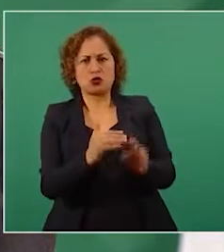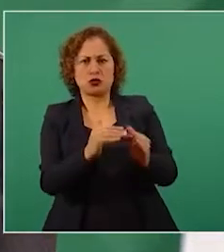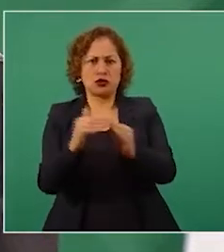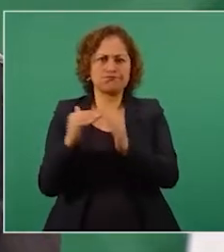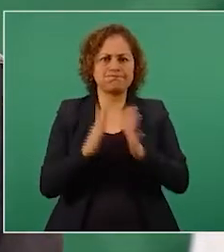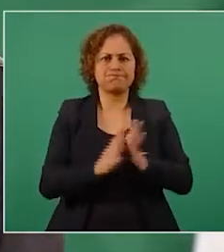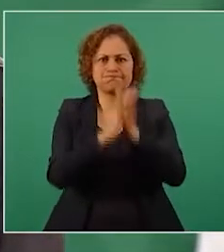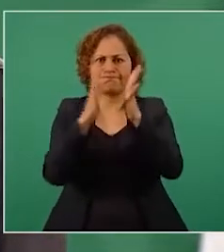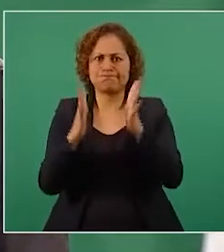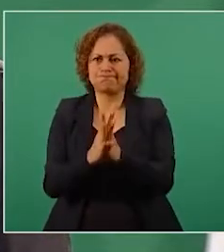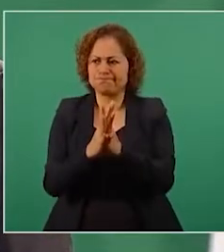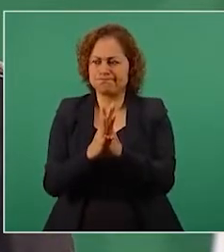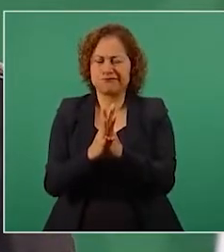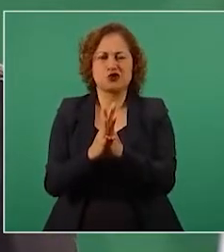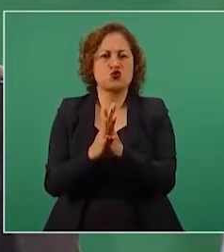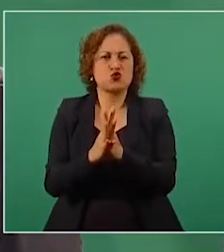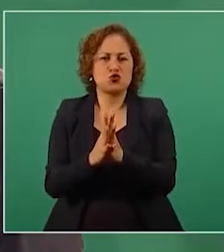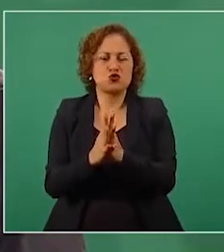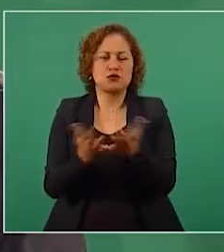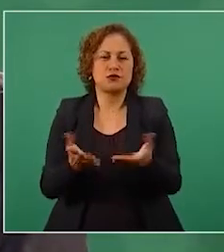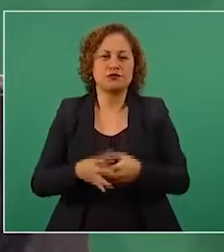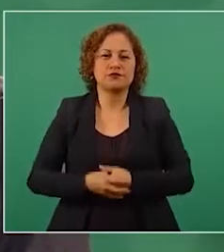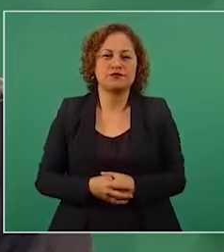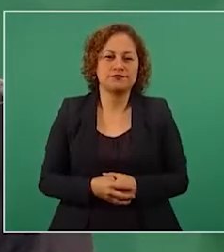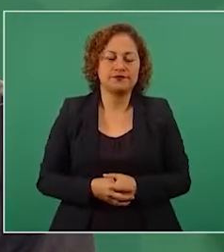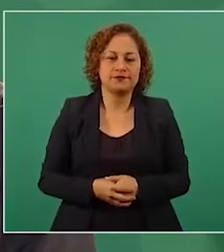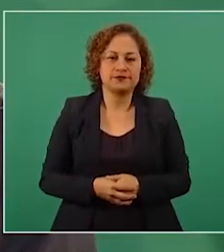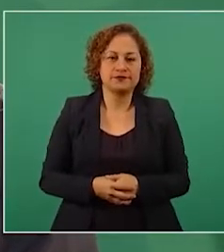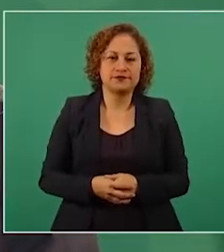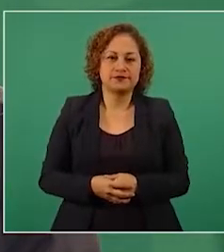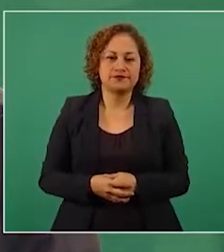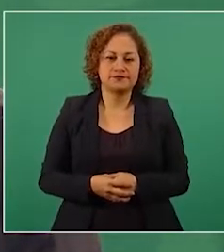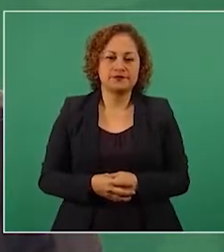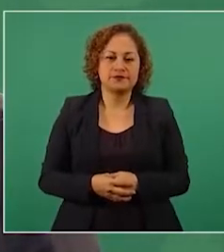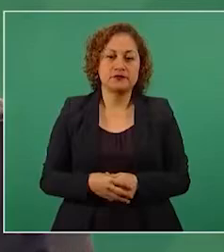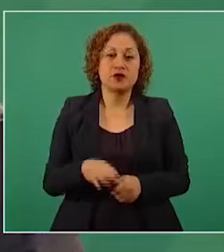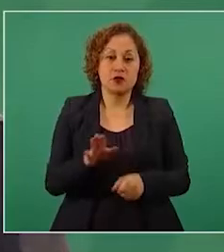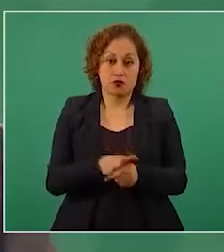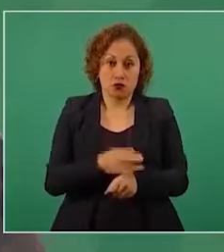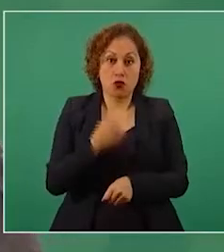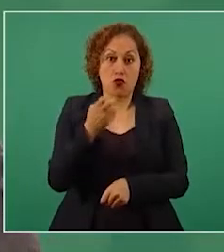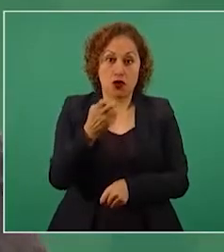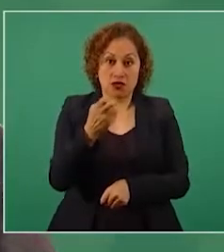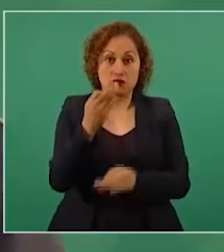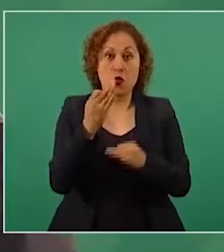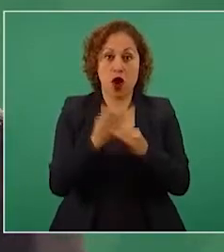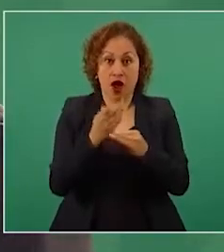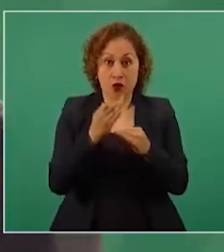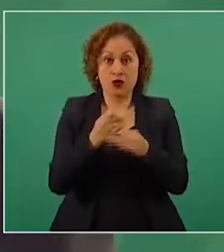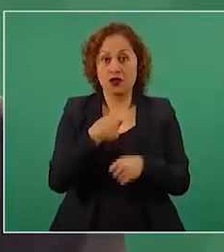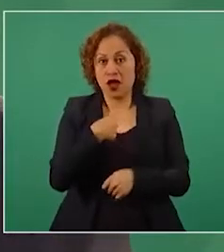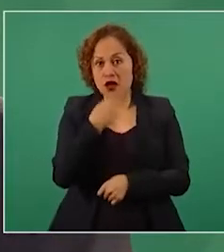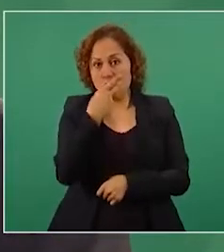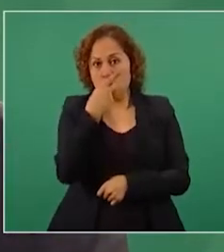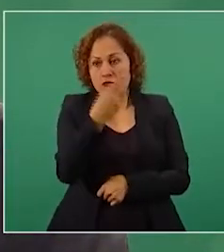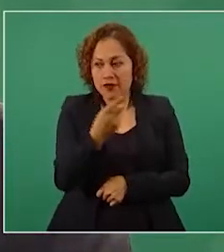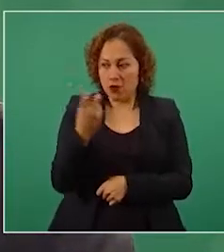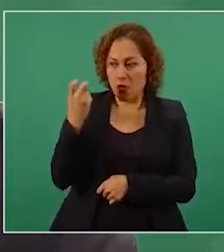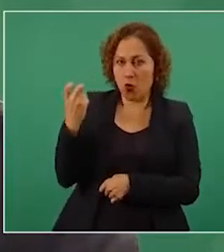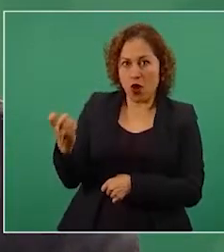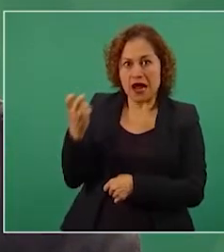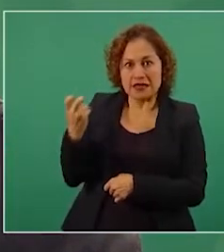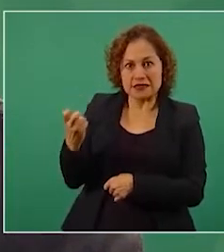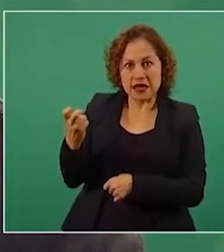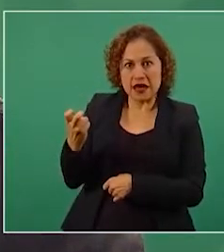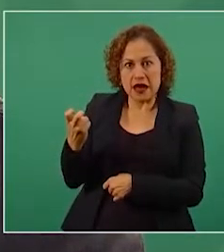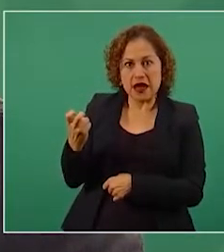Por eso hablo de que fue un golpe a la democracia,